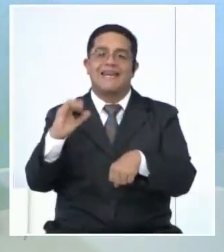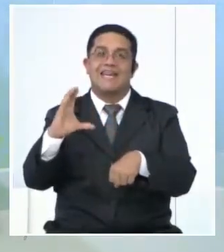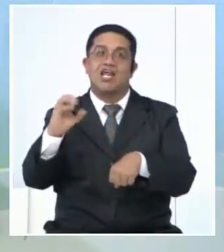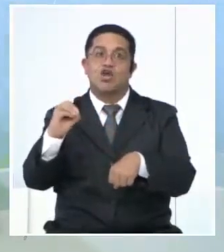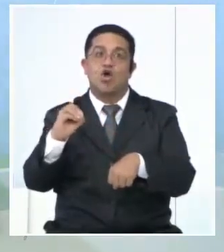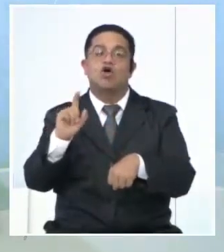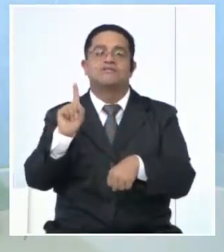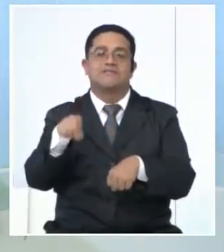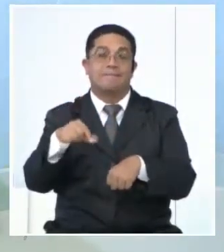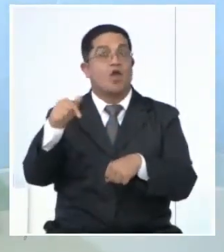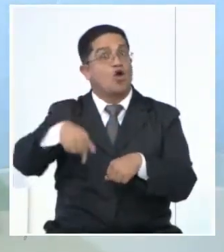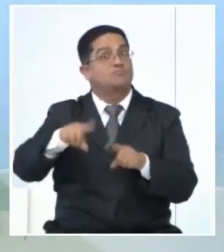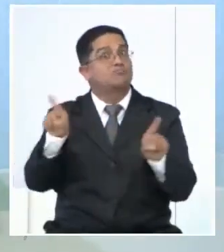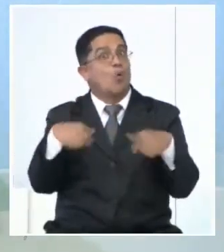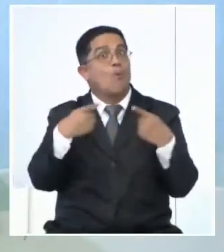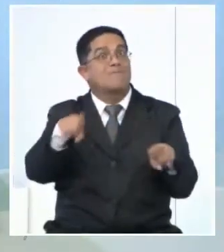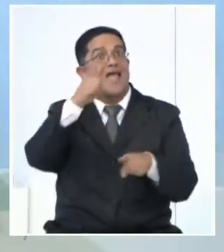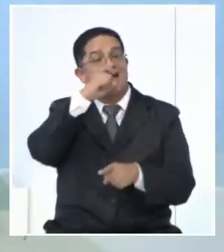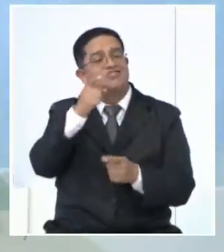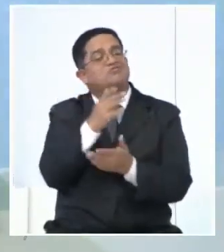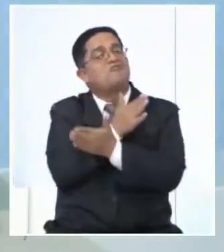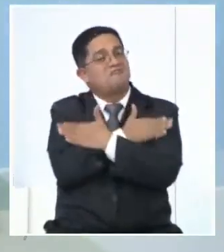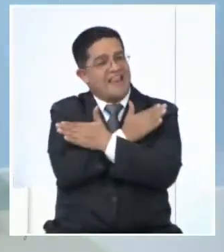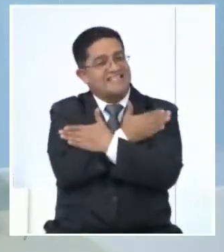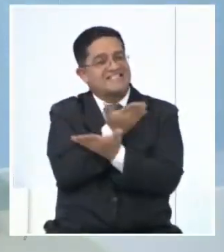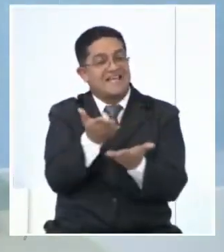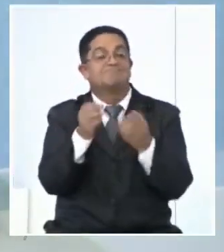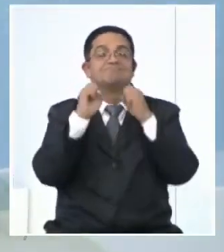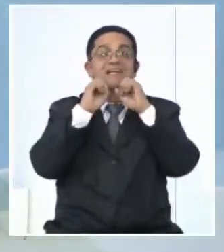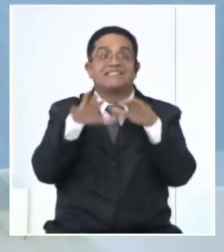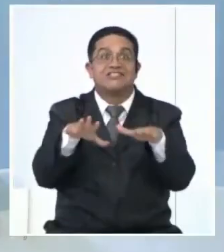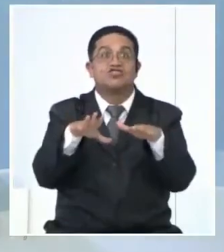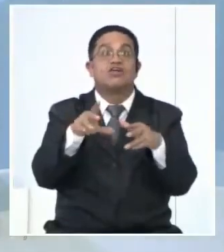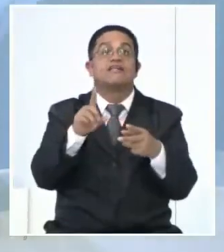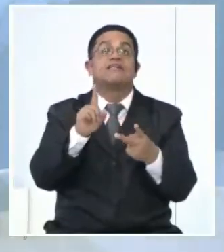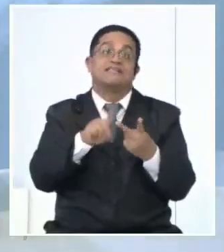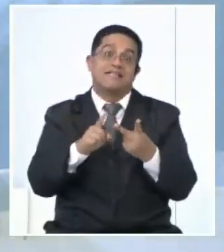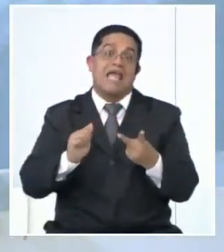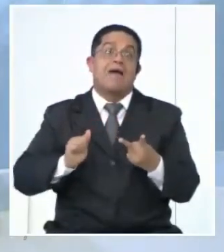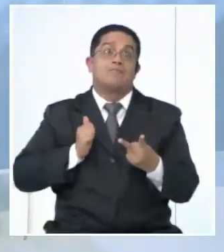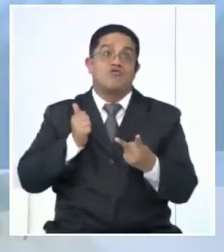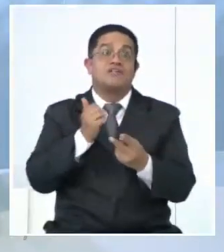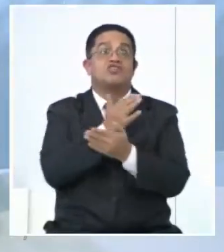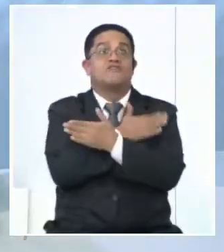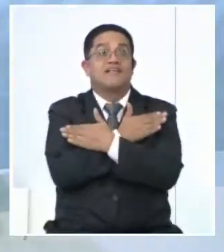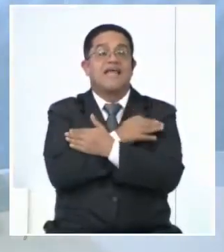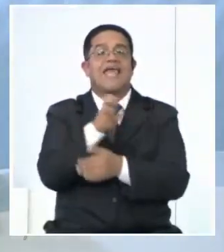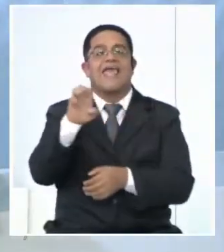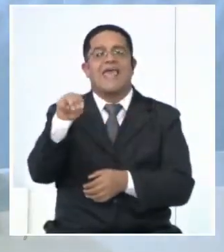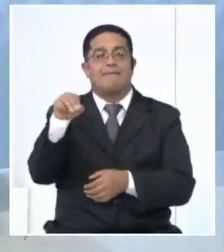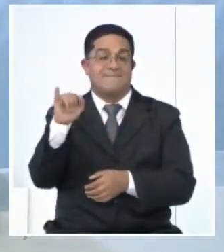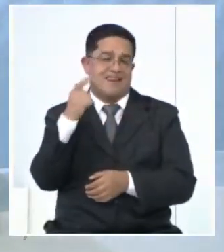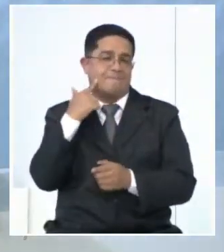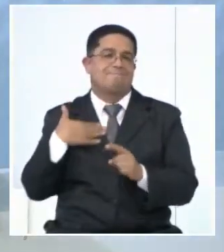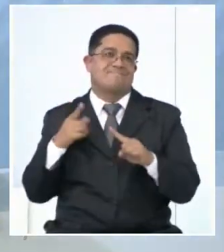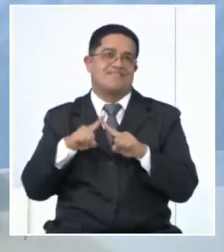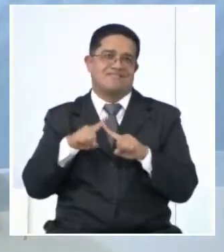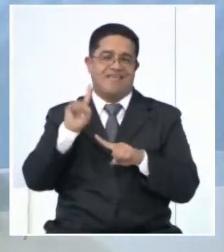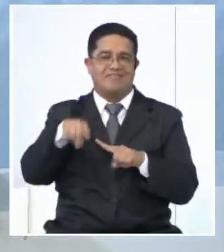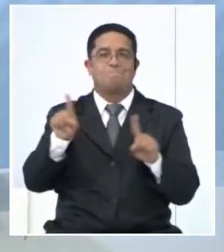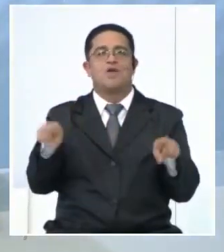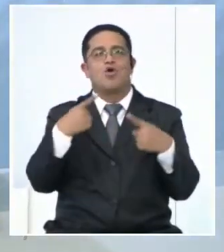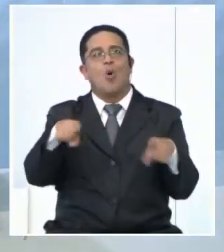también, que hoy está de cumpleaños. Felicitaciones, muchas bendiciones y aprovecho de felicitar a Emilia Marín, mi tía que también está de